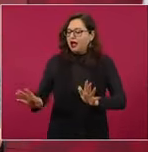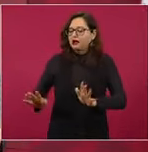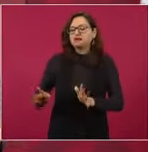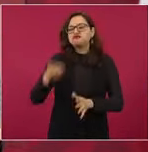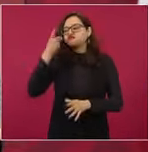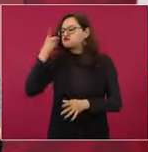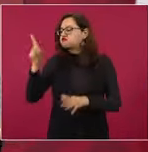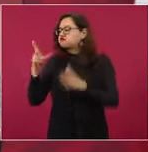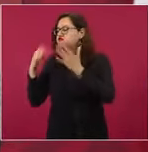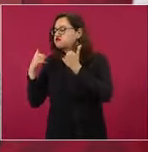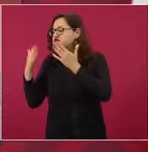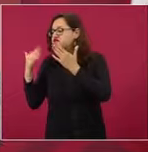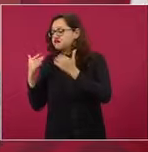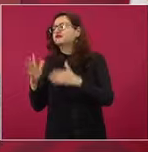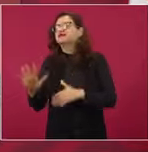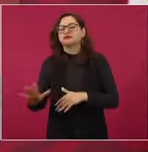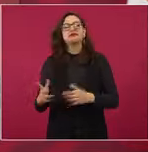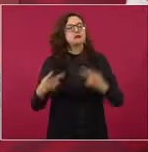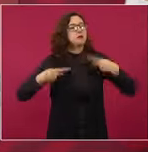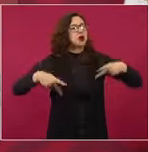a los potentados.